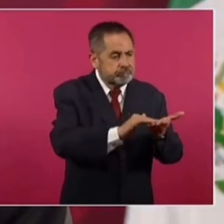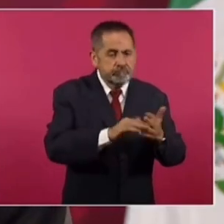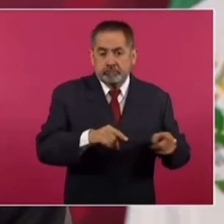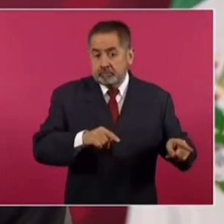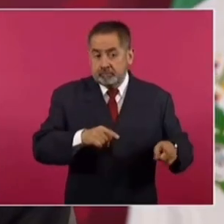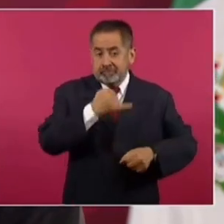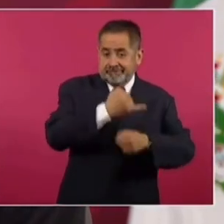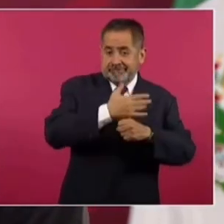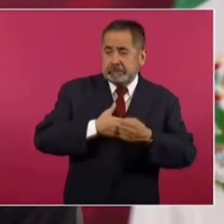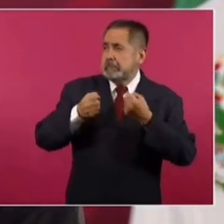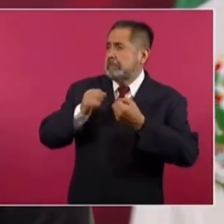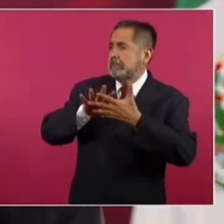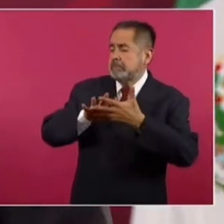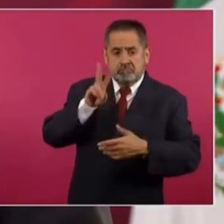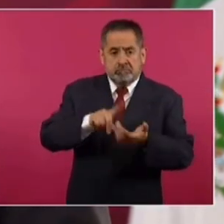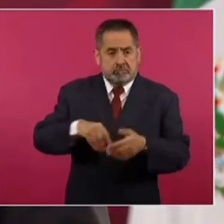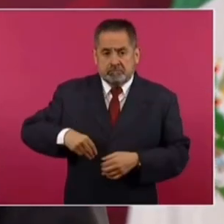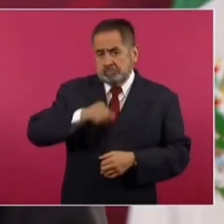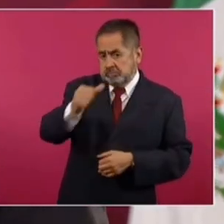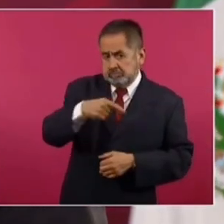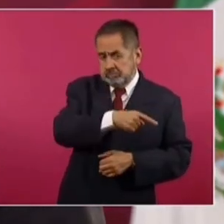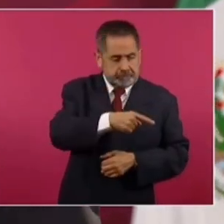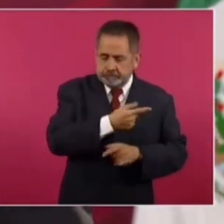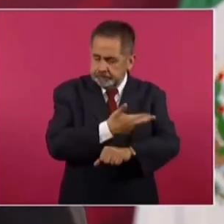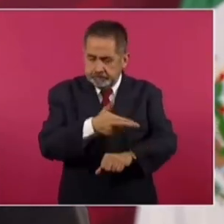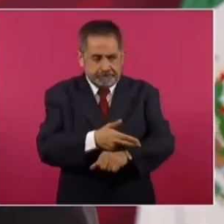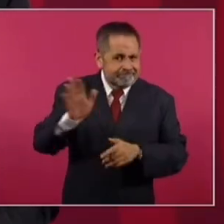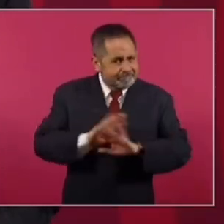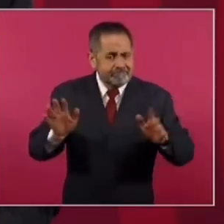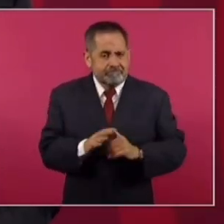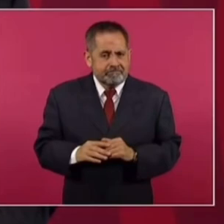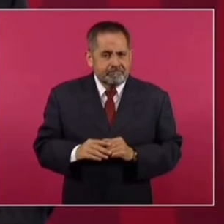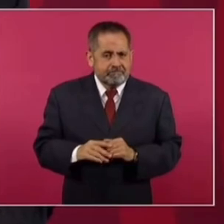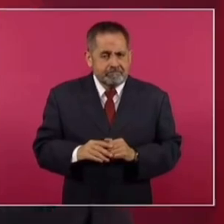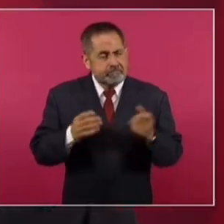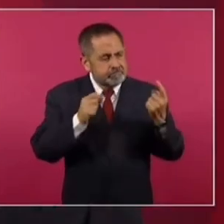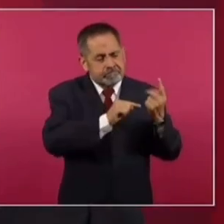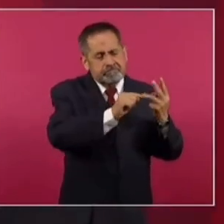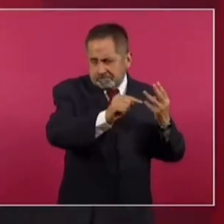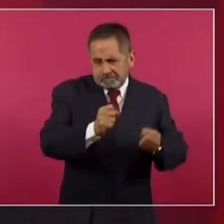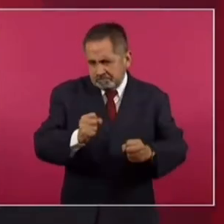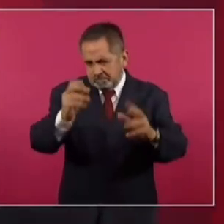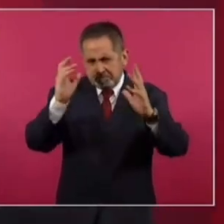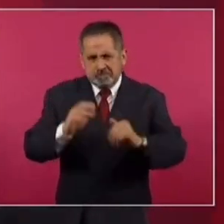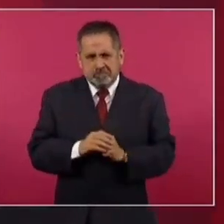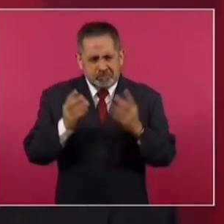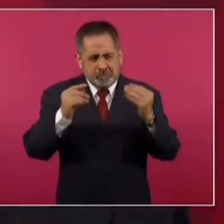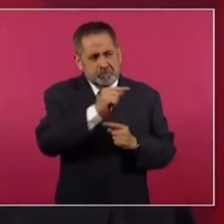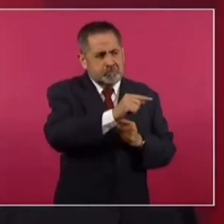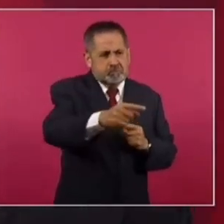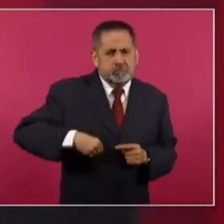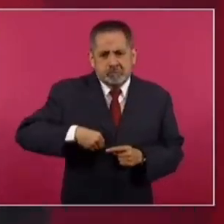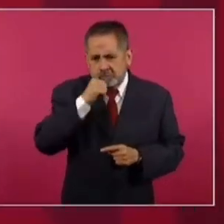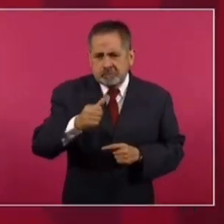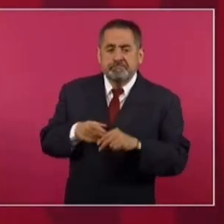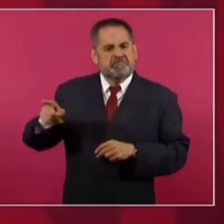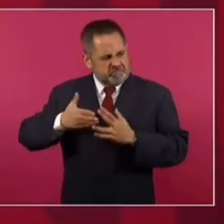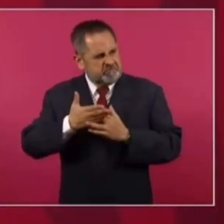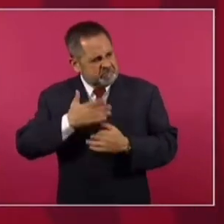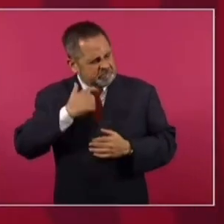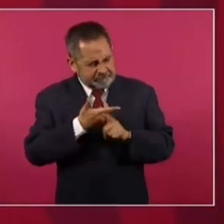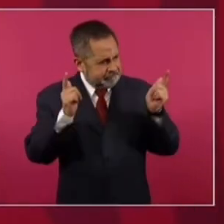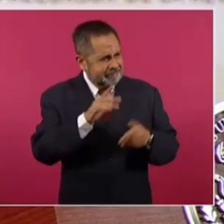que están injustamente en la cárcel, que son inocentes, los libere de inmediato y que sí va a encontrar muchos obstáculos.